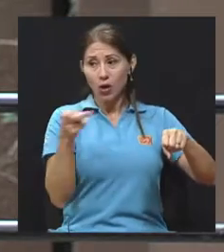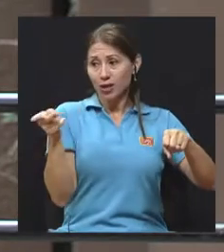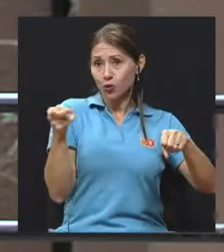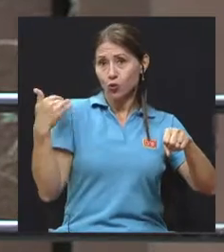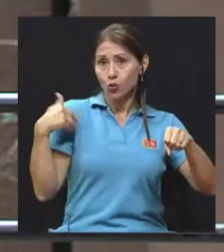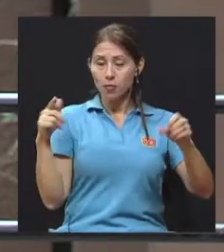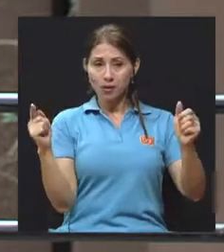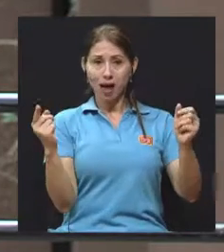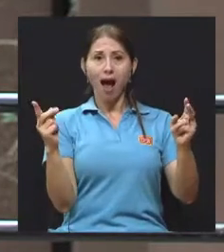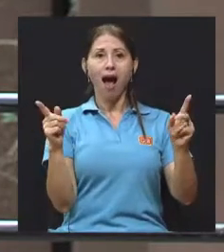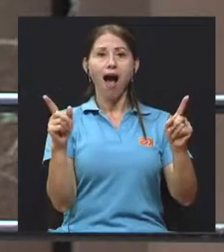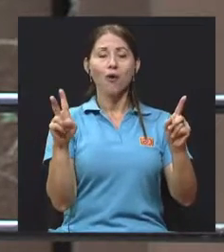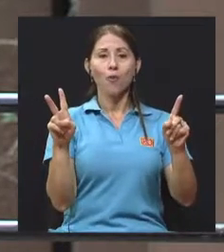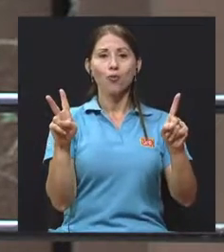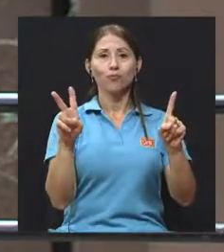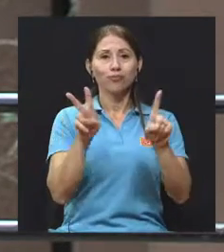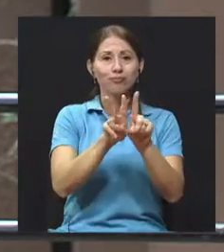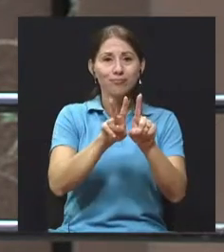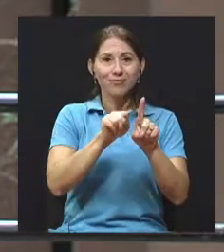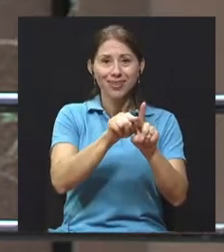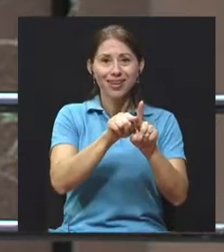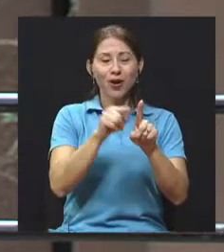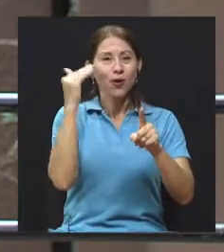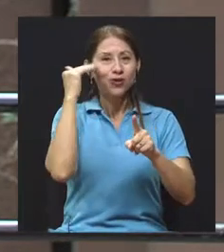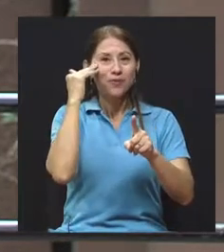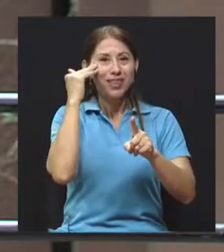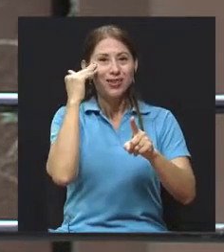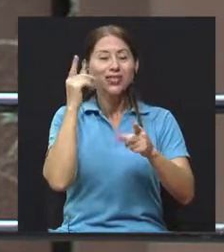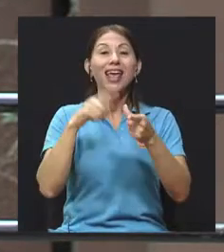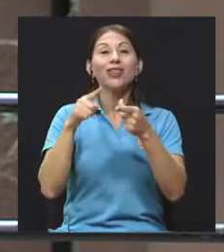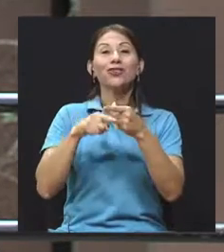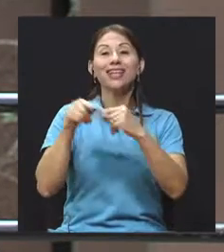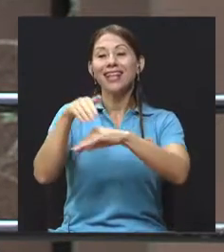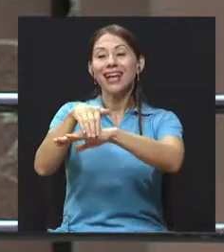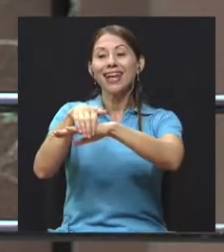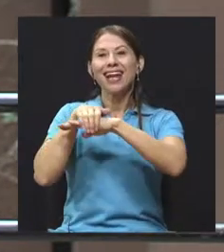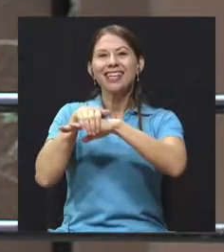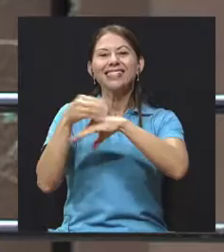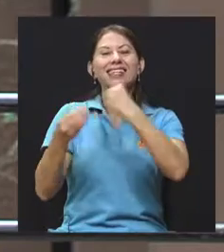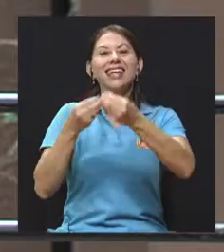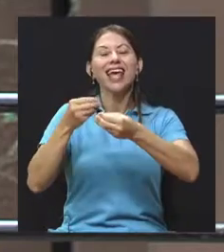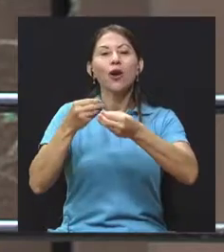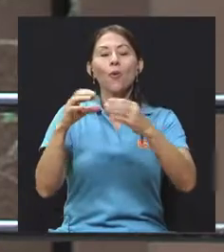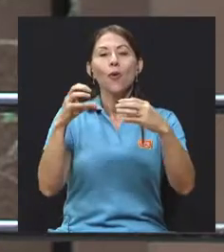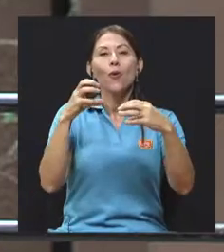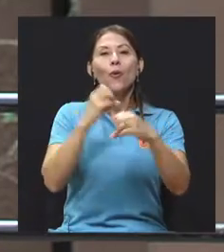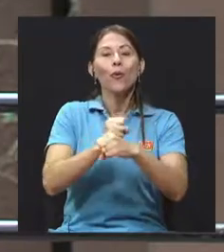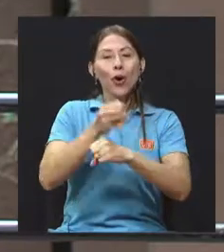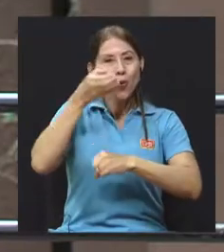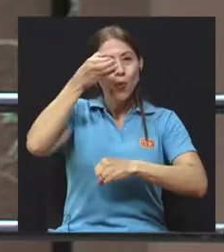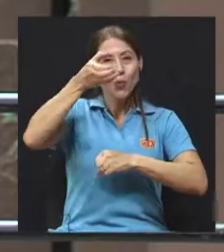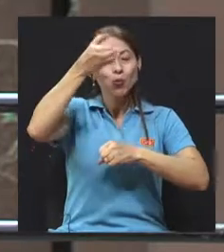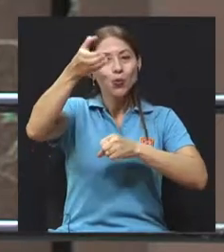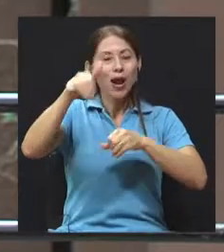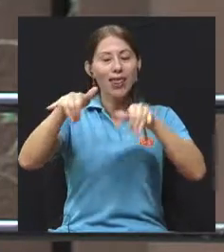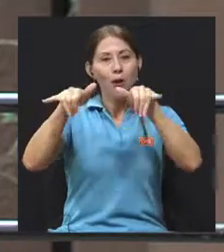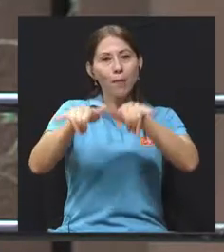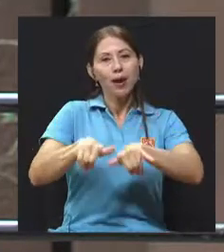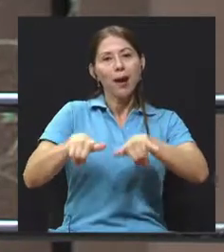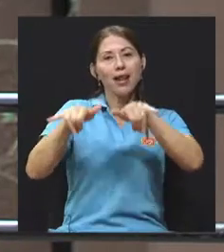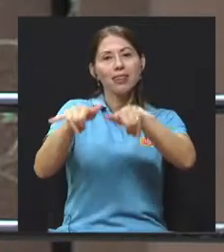conocimientos y hicieron y literalizaron del inglés lo de permanente, cultura de lo permanente y lo